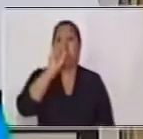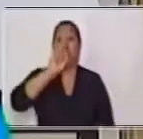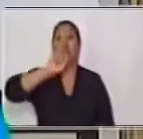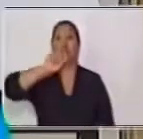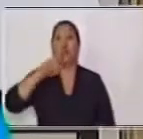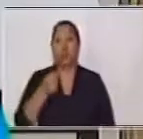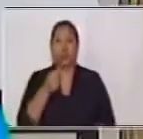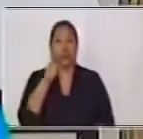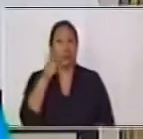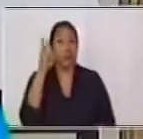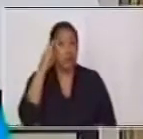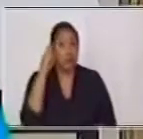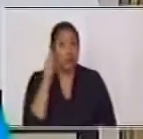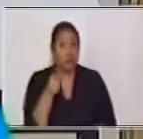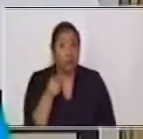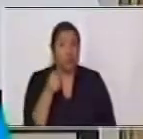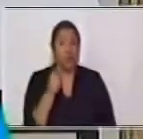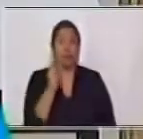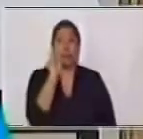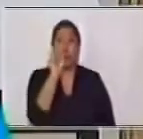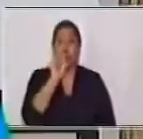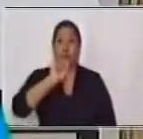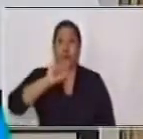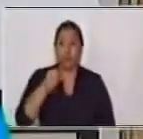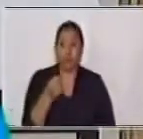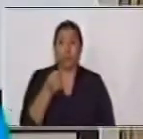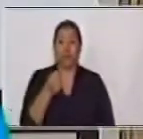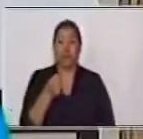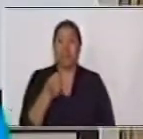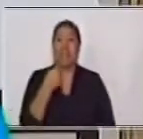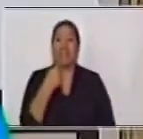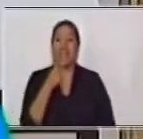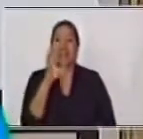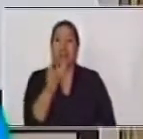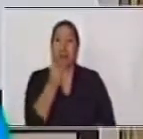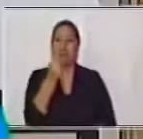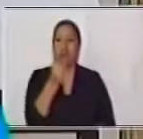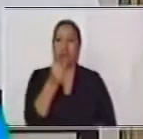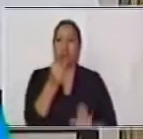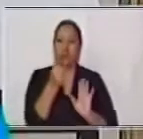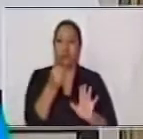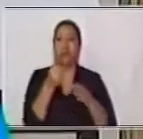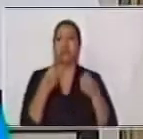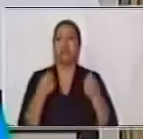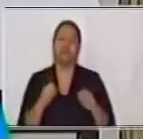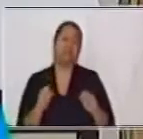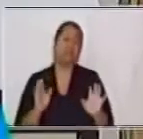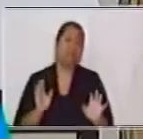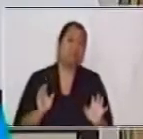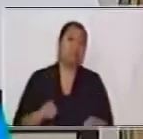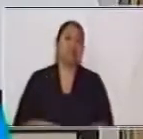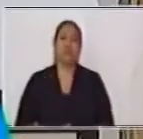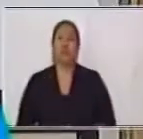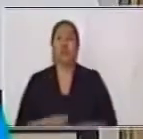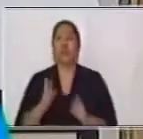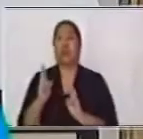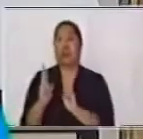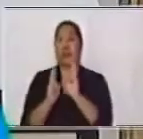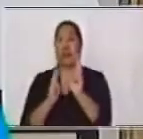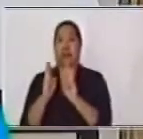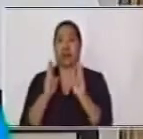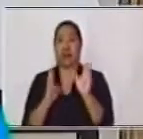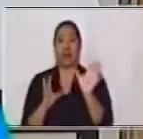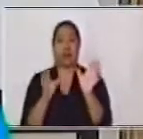¿Recuerdas? El punto y la coma expresa una pausa que se hace y es una relación entre